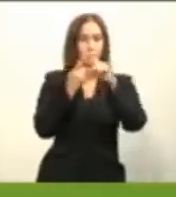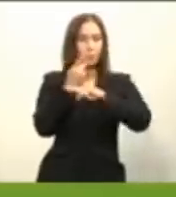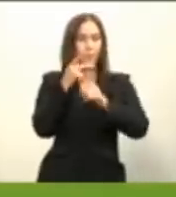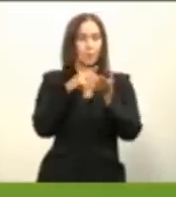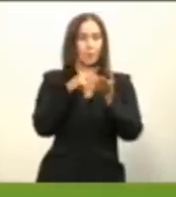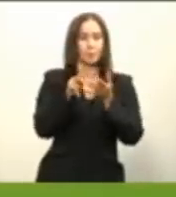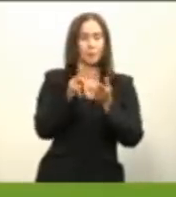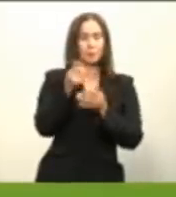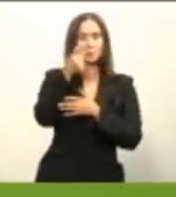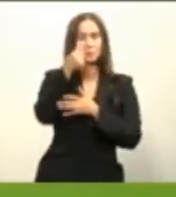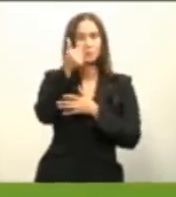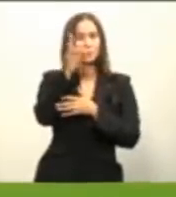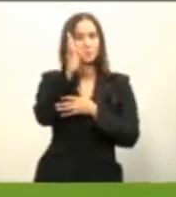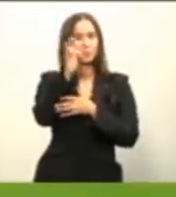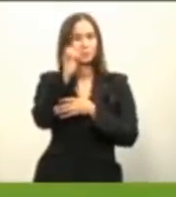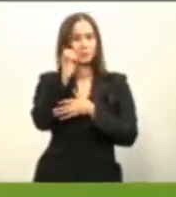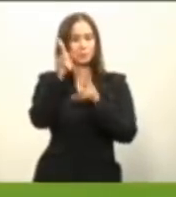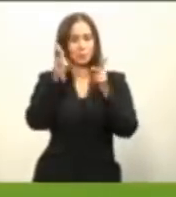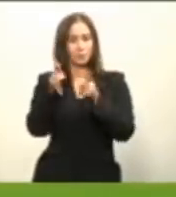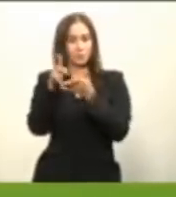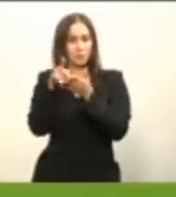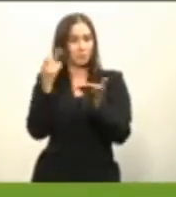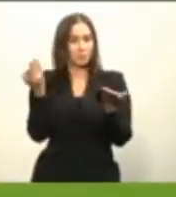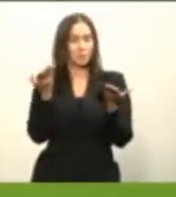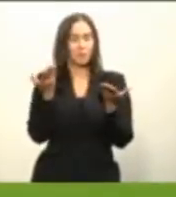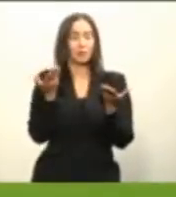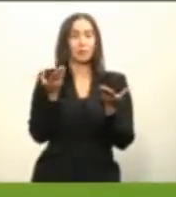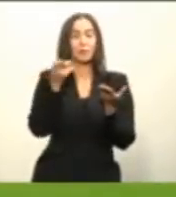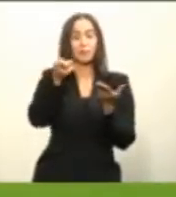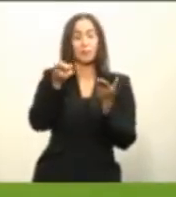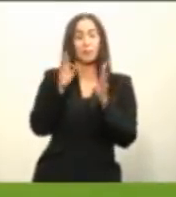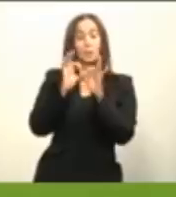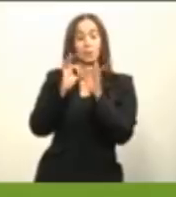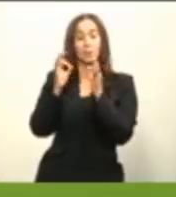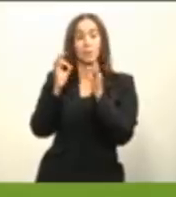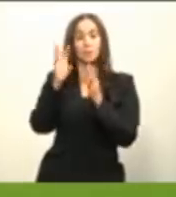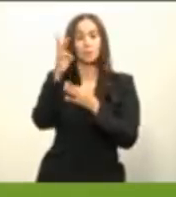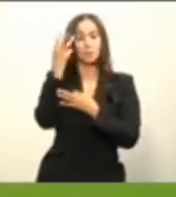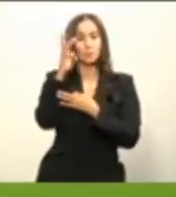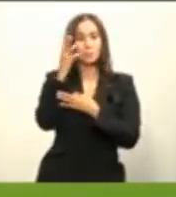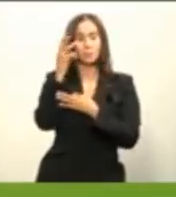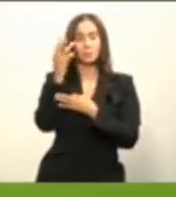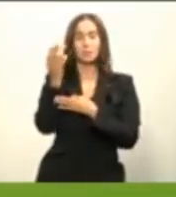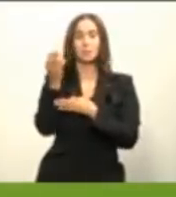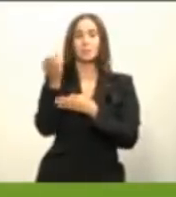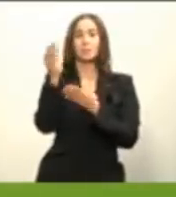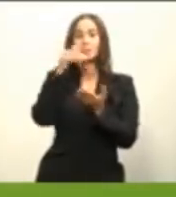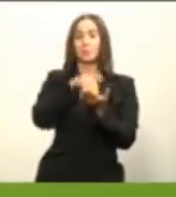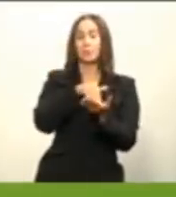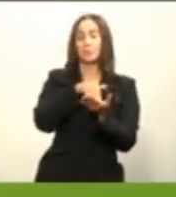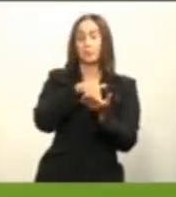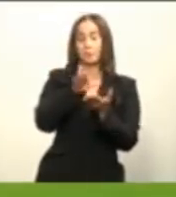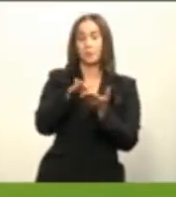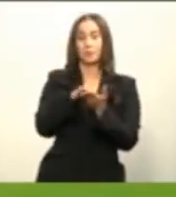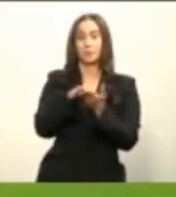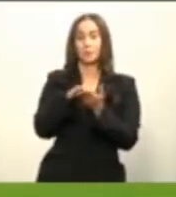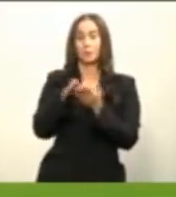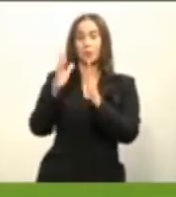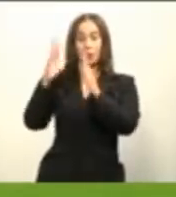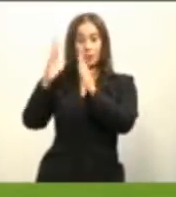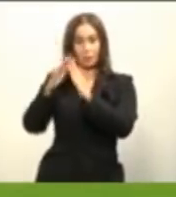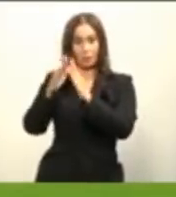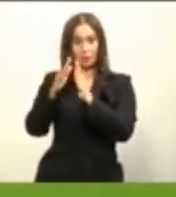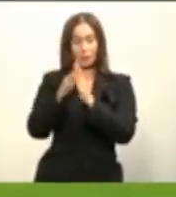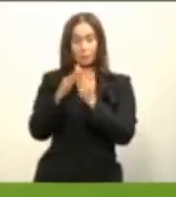desde unos 10 mil 700 que más o menos serían ingresos familiares de unos 16 mil pesos con viviendas ofertando viviendas de 800